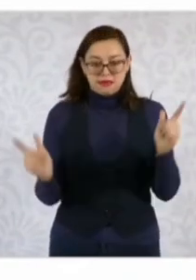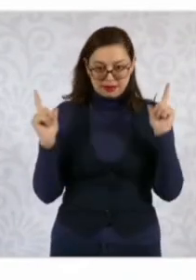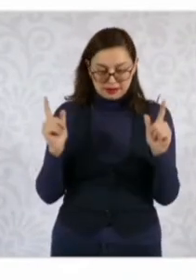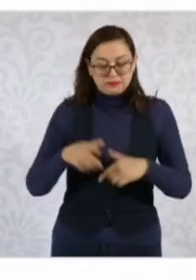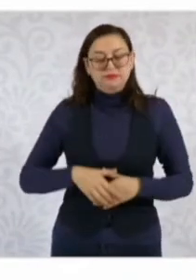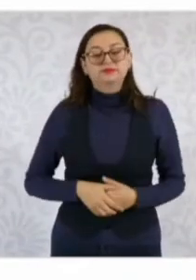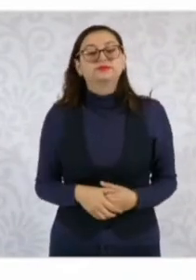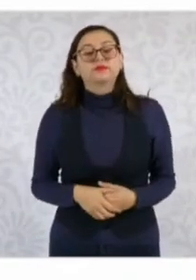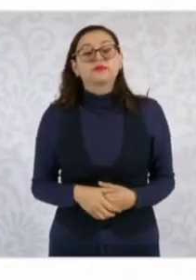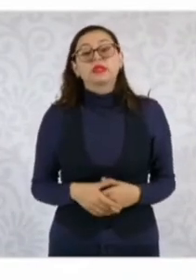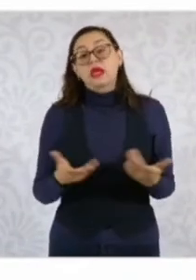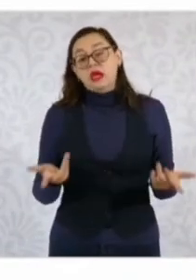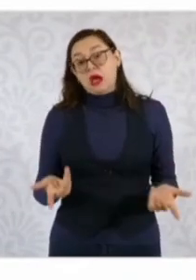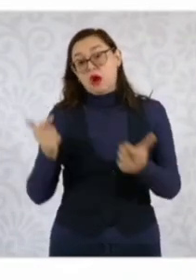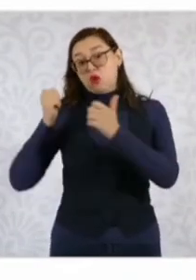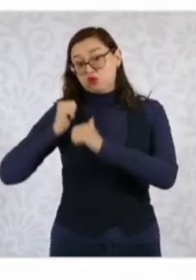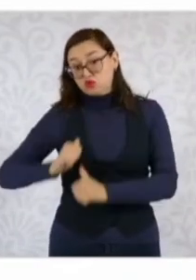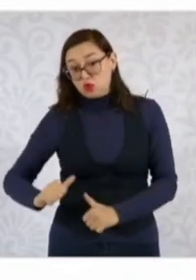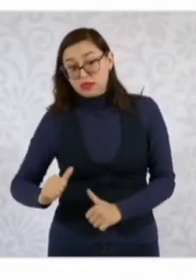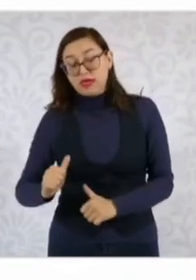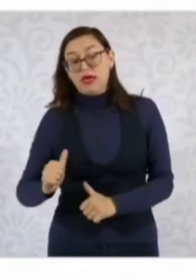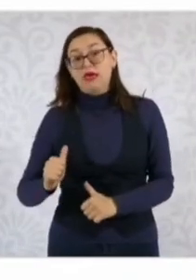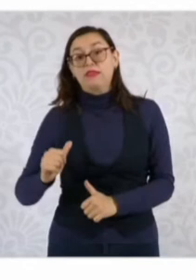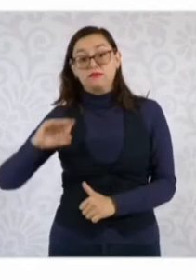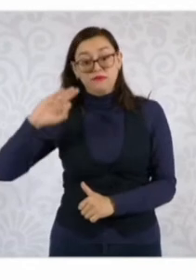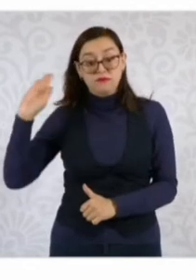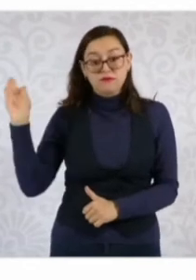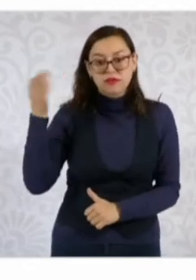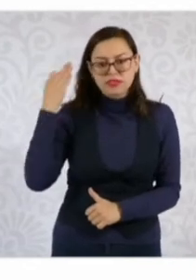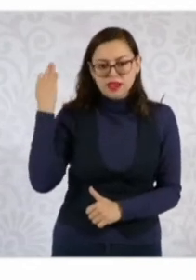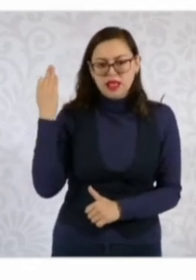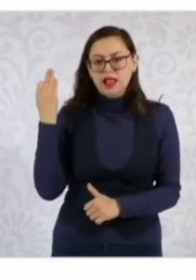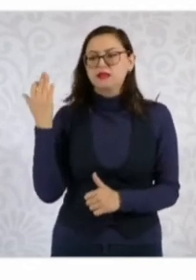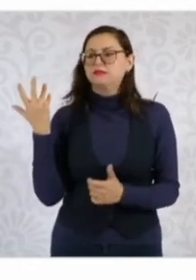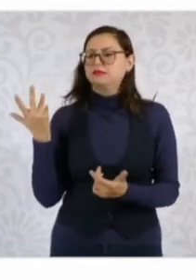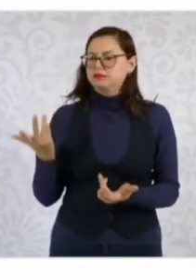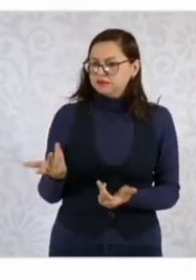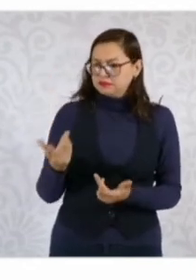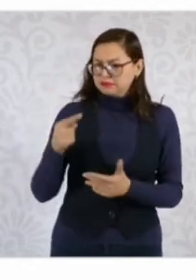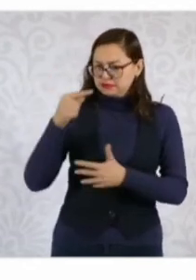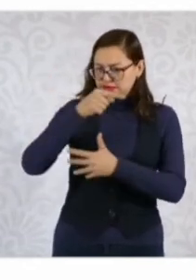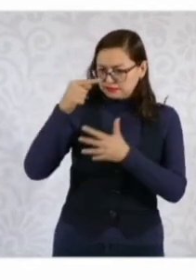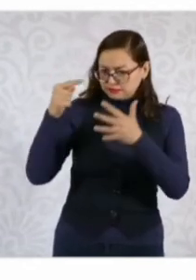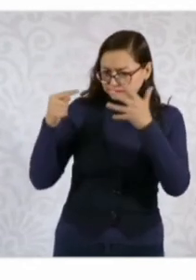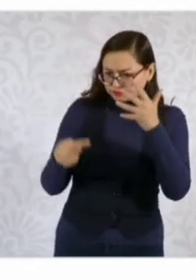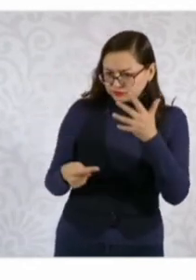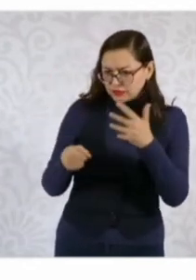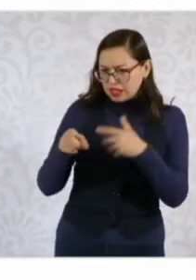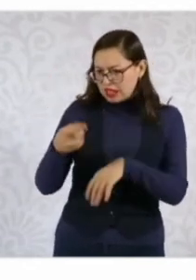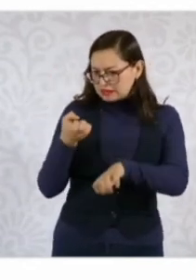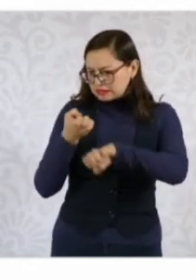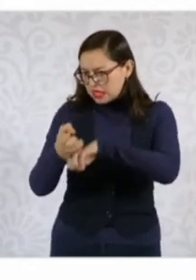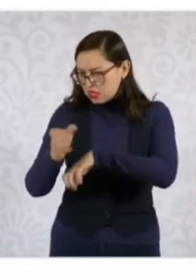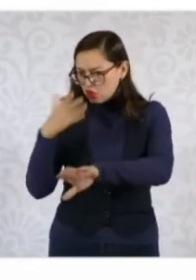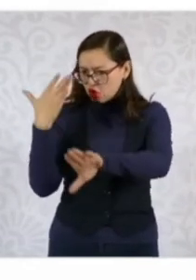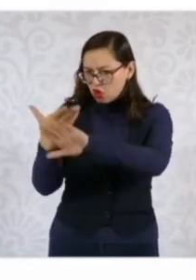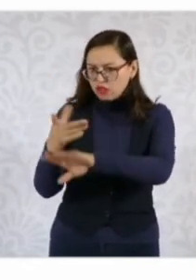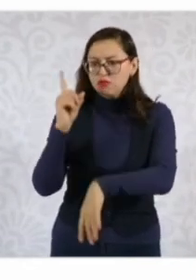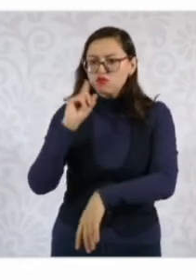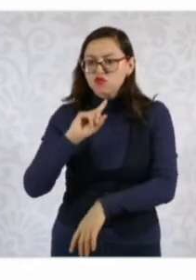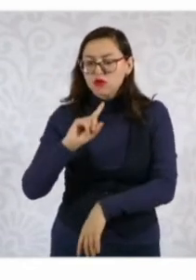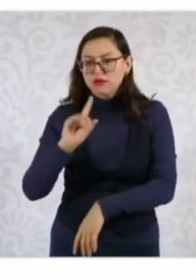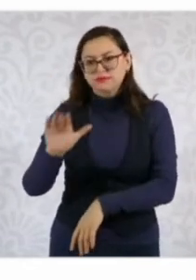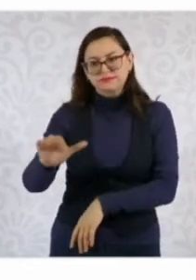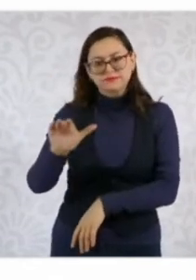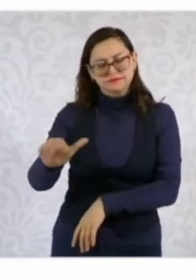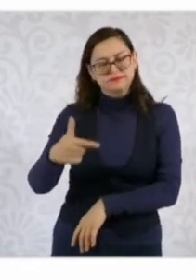que las autoridades federales puedan conocer de las medidas de protección que derivan de delitos de fuero común. Esto para fortalecer la